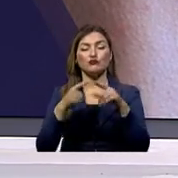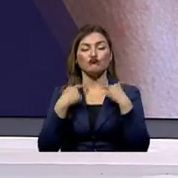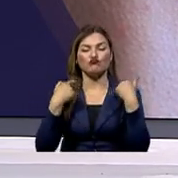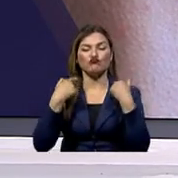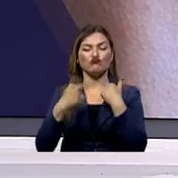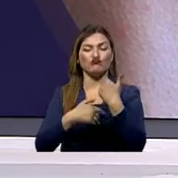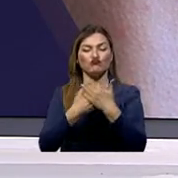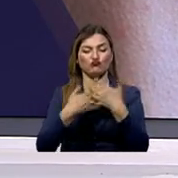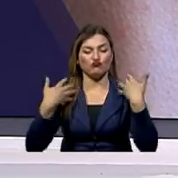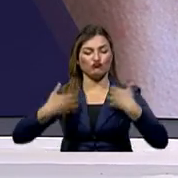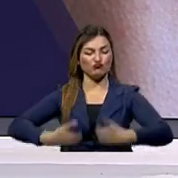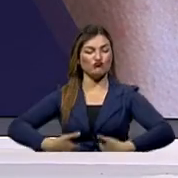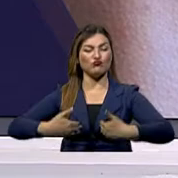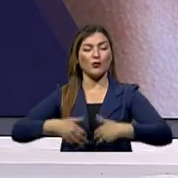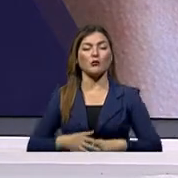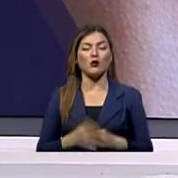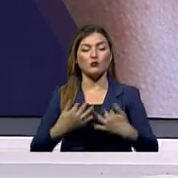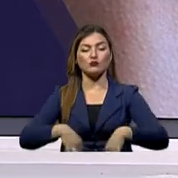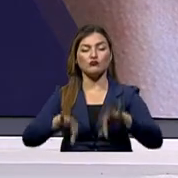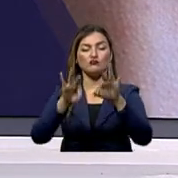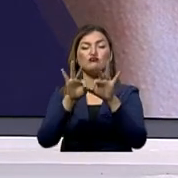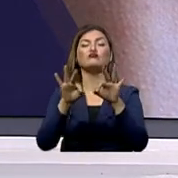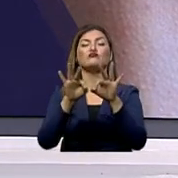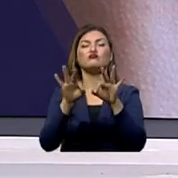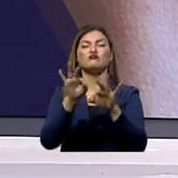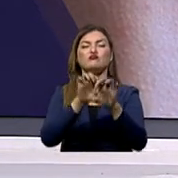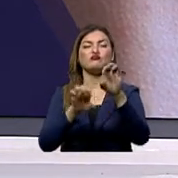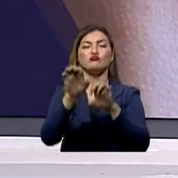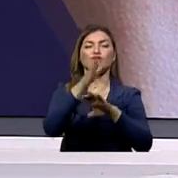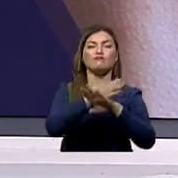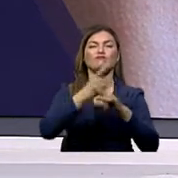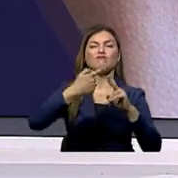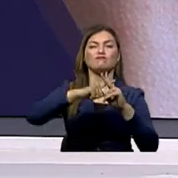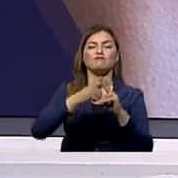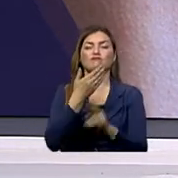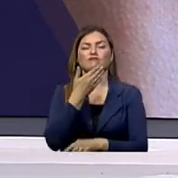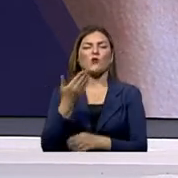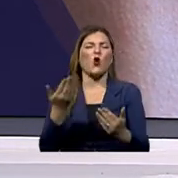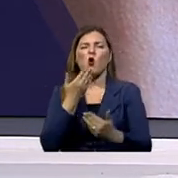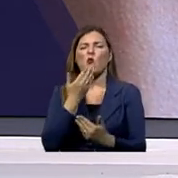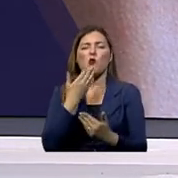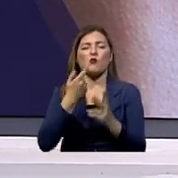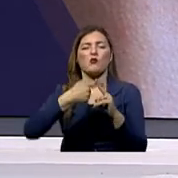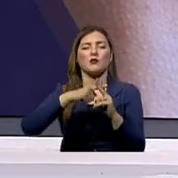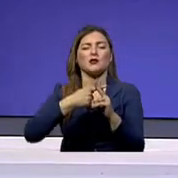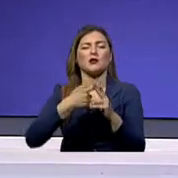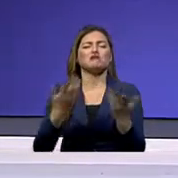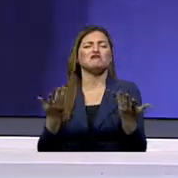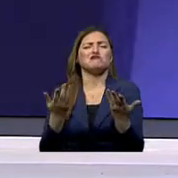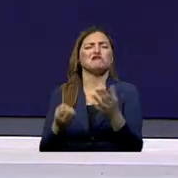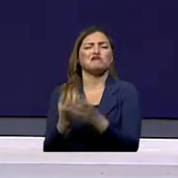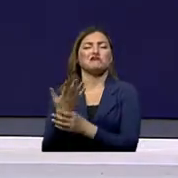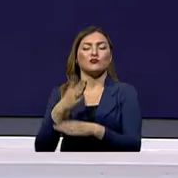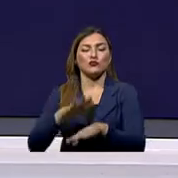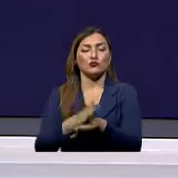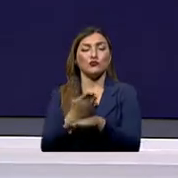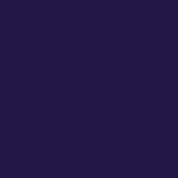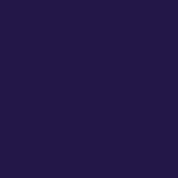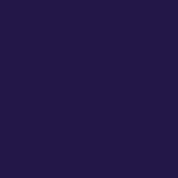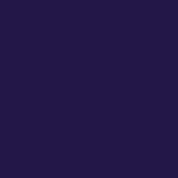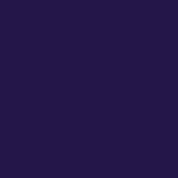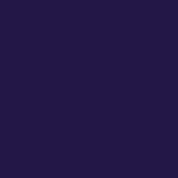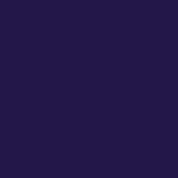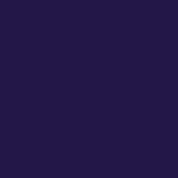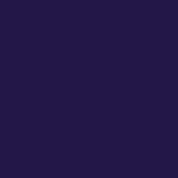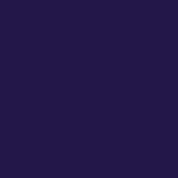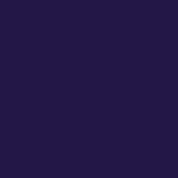eso es importantísimo que nosotros identifiquemos la lesión primaria, de dónde nació este melanoma. Y para eso es fundamental que cada